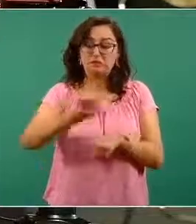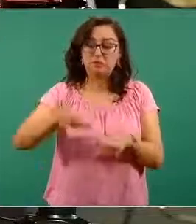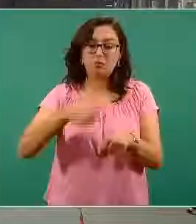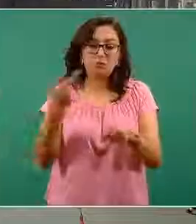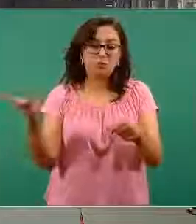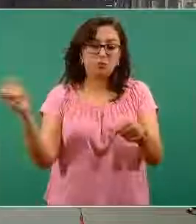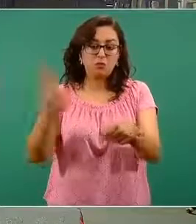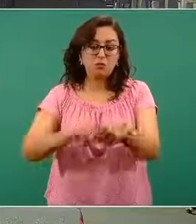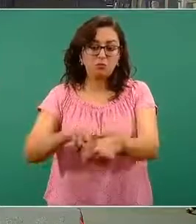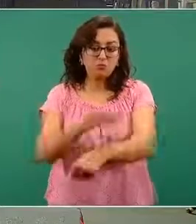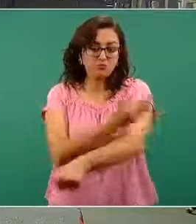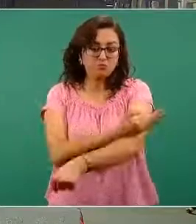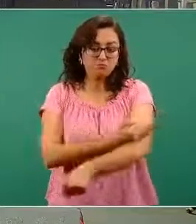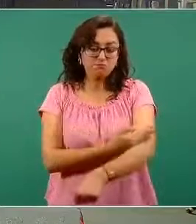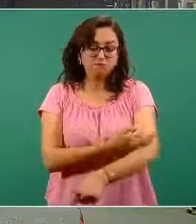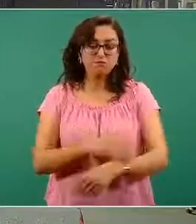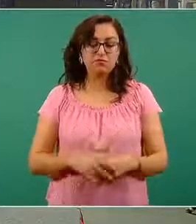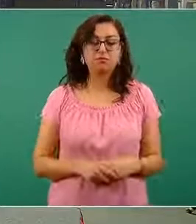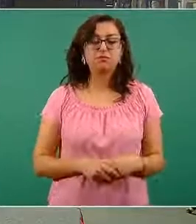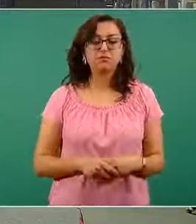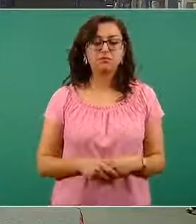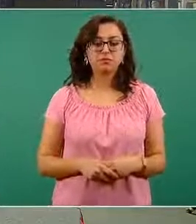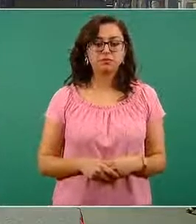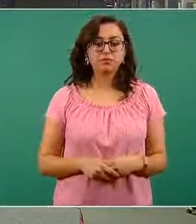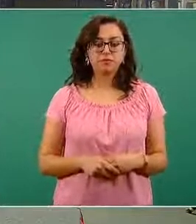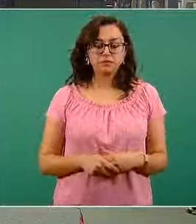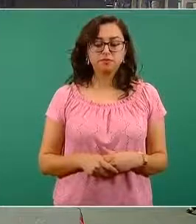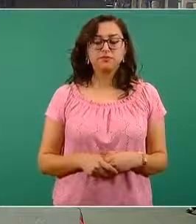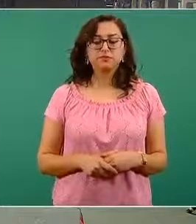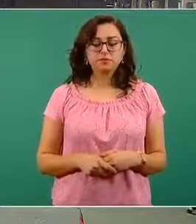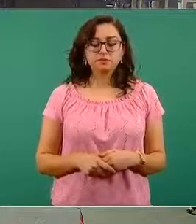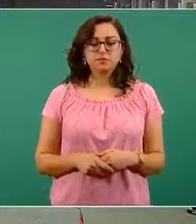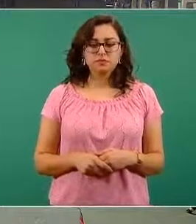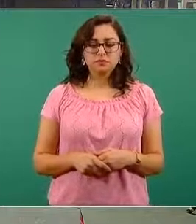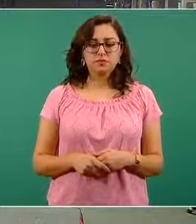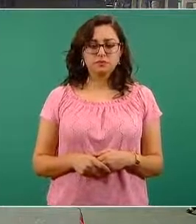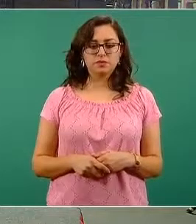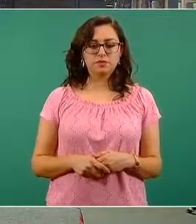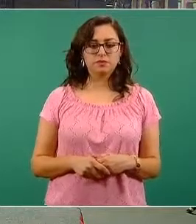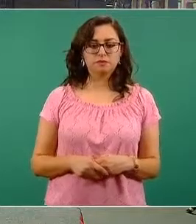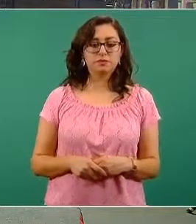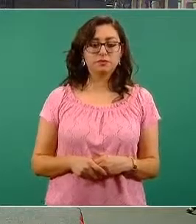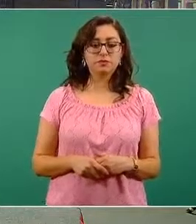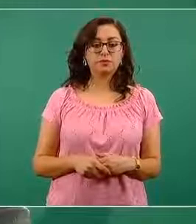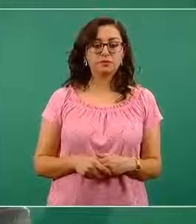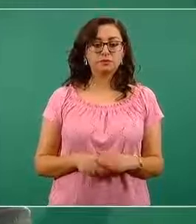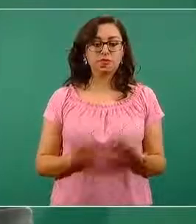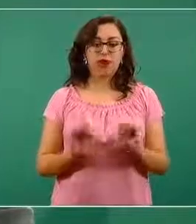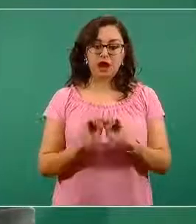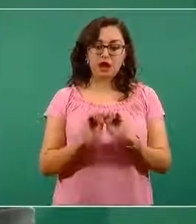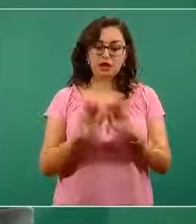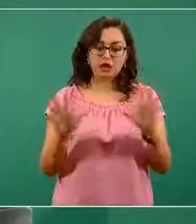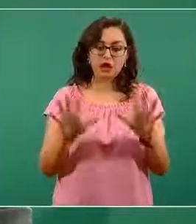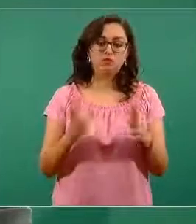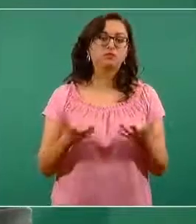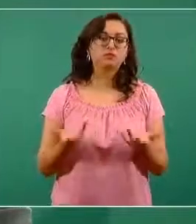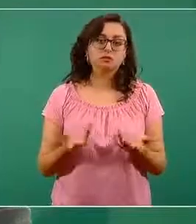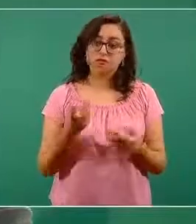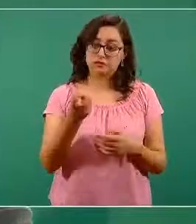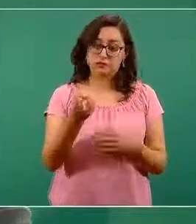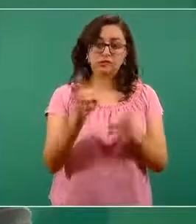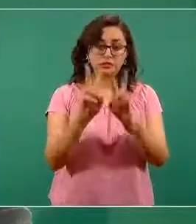Claro, Eliana, es muy importante, hemos hablado en esta conferencia de prensa sobre todo de